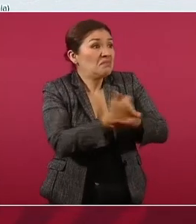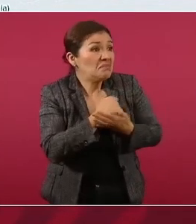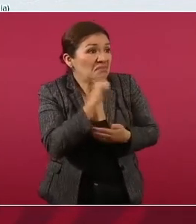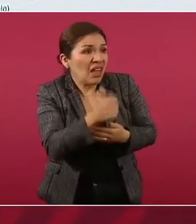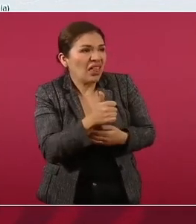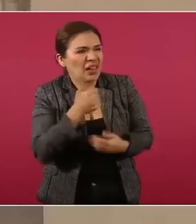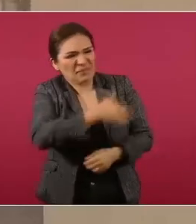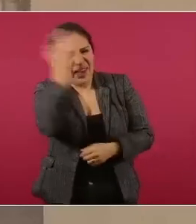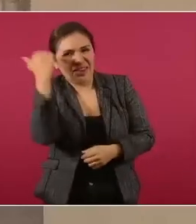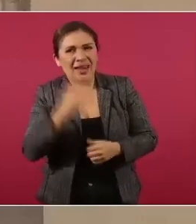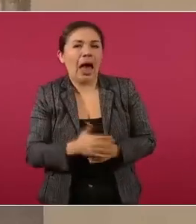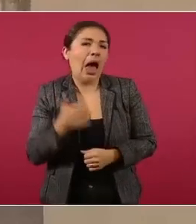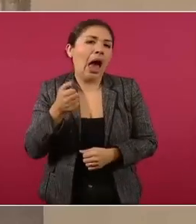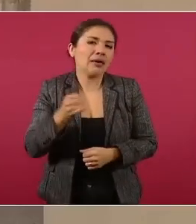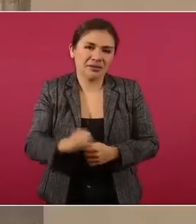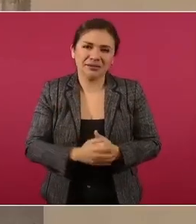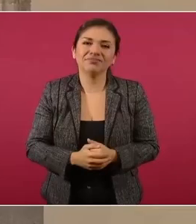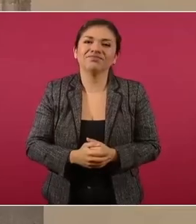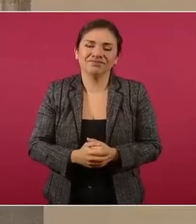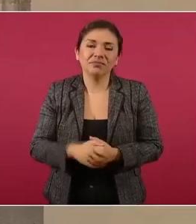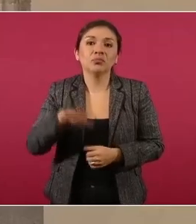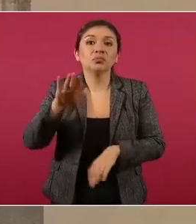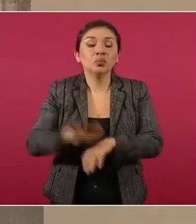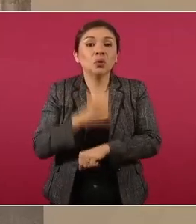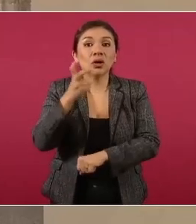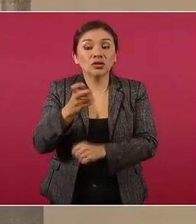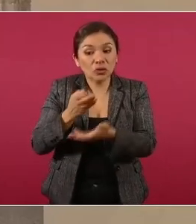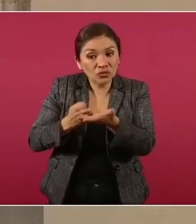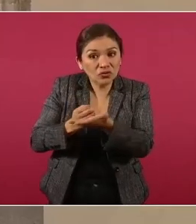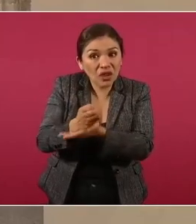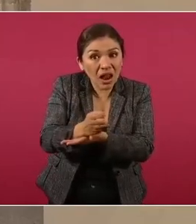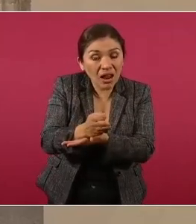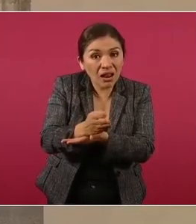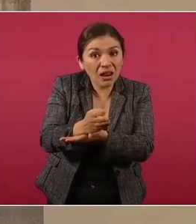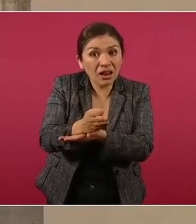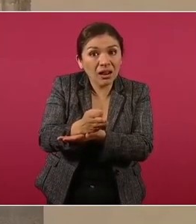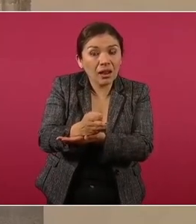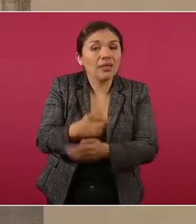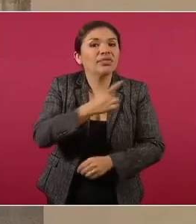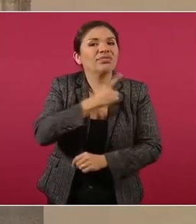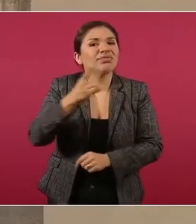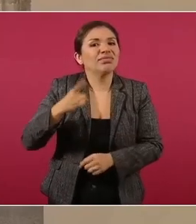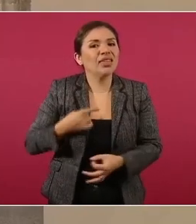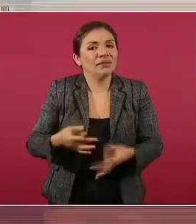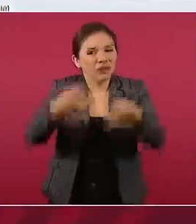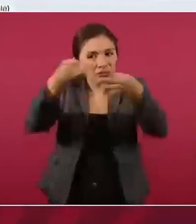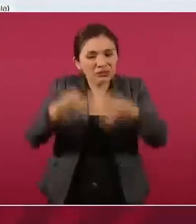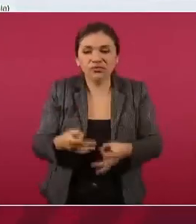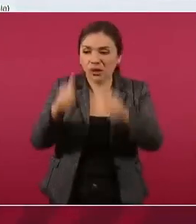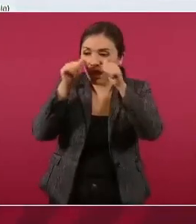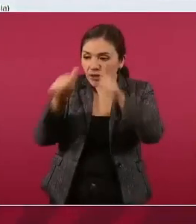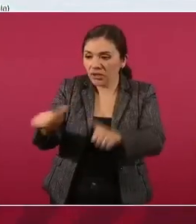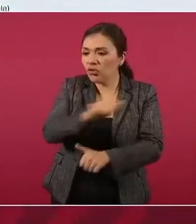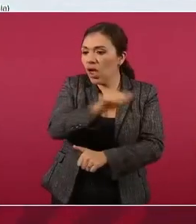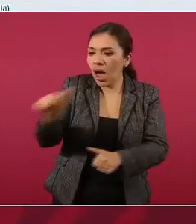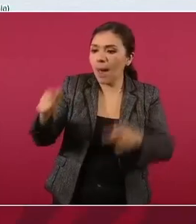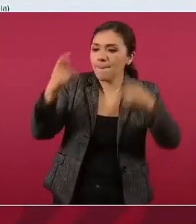por eso la lealtad tiene que ser al pueblo,